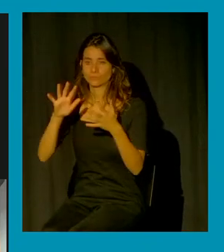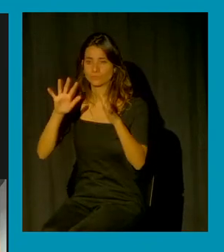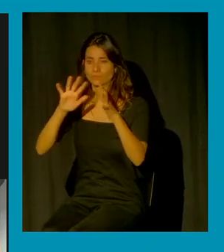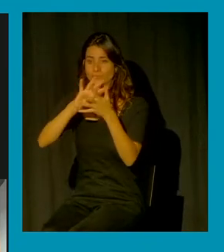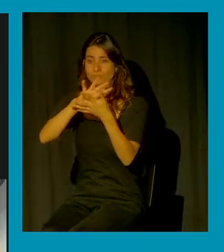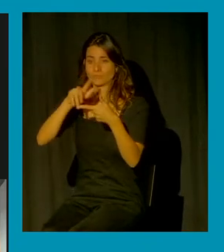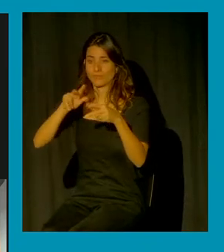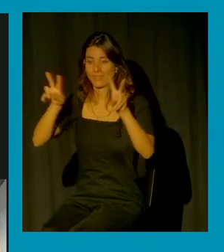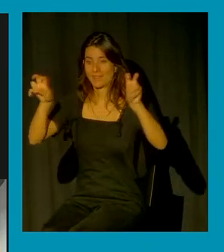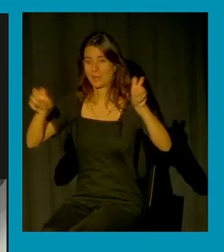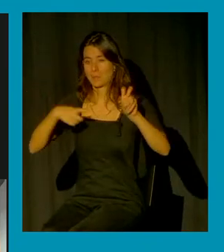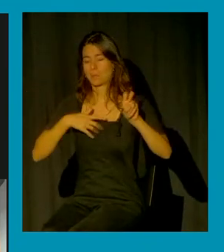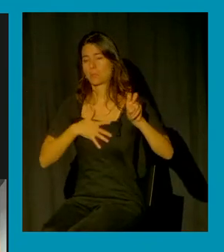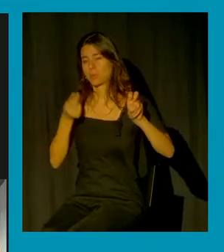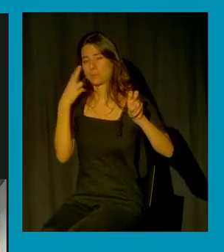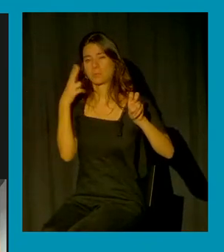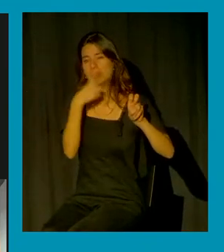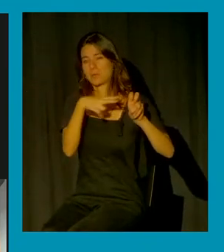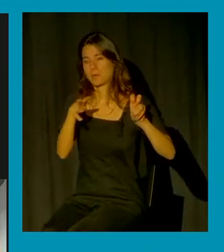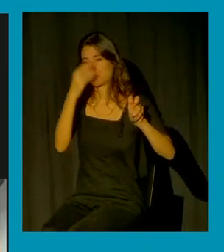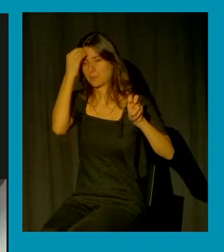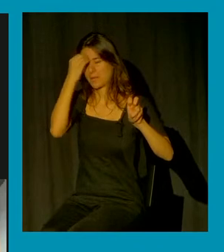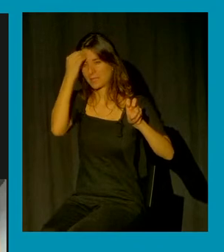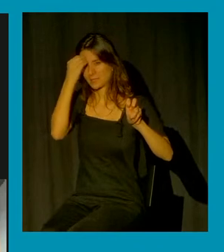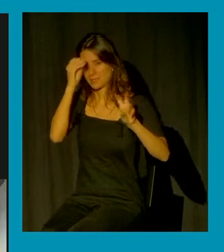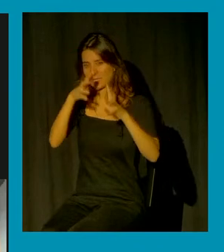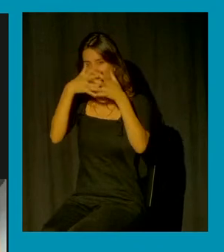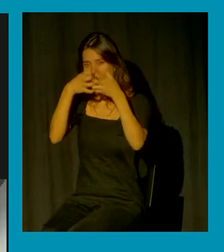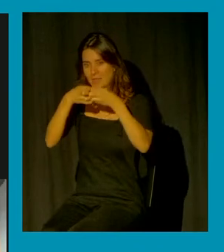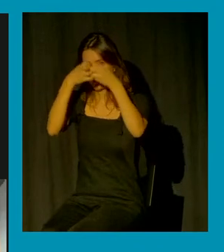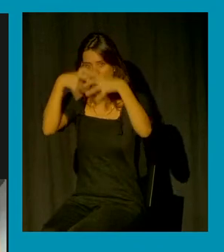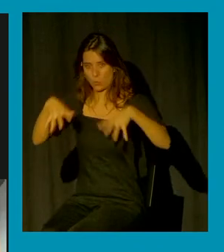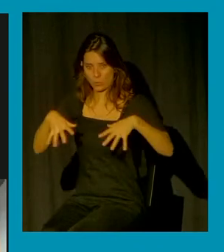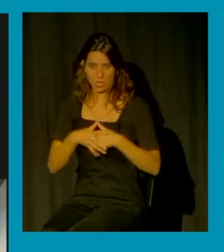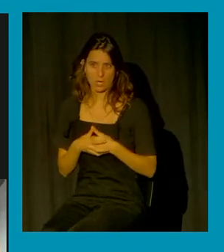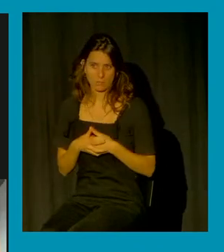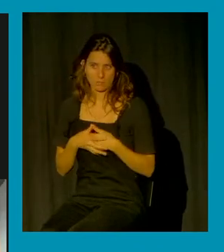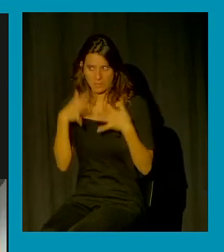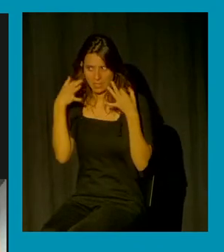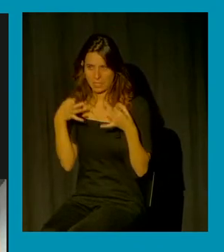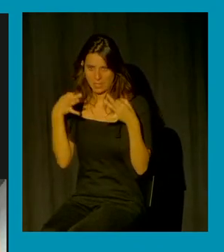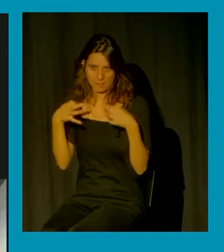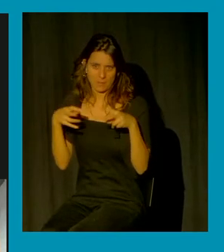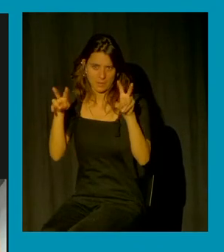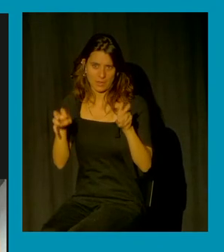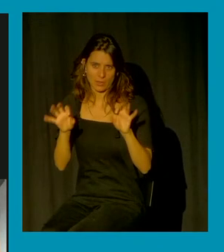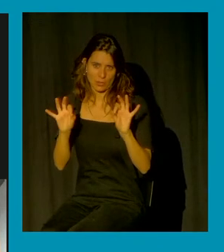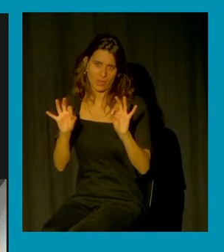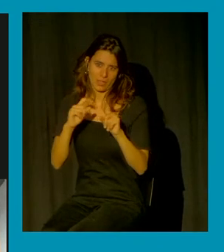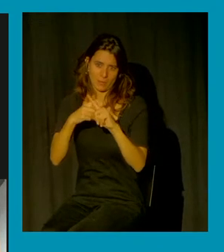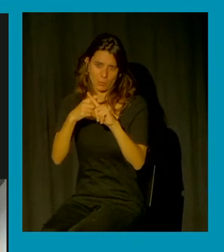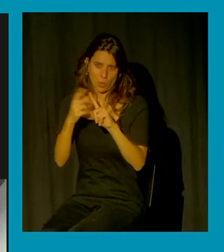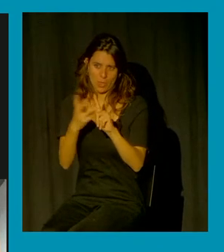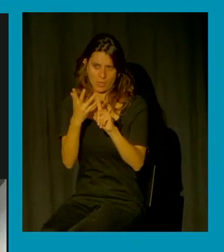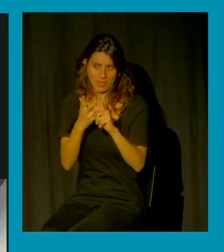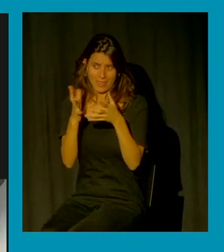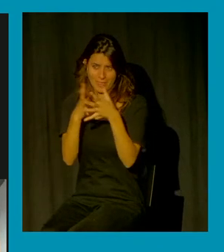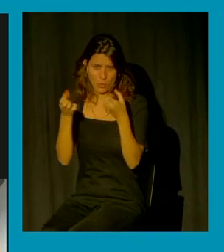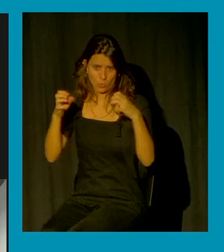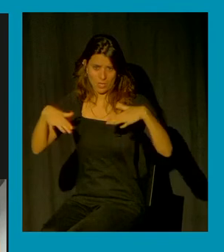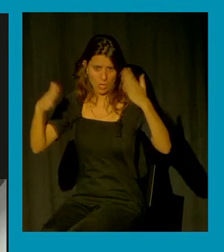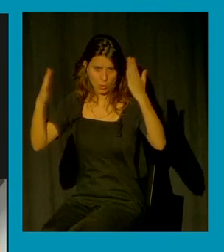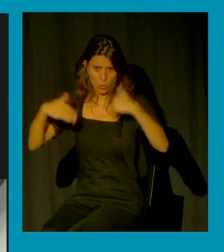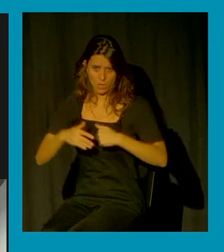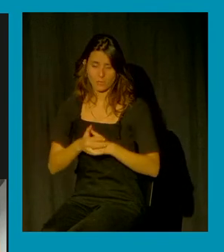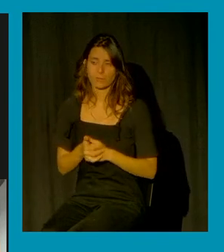neutral ¿no? Pero bueno en principio dice cinco detenidos por una presunta agresión sexual en la primera noche de San Fermín ¿no? Todos los periódicos